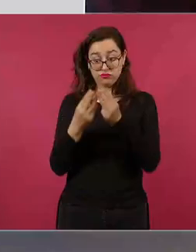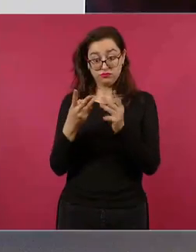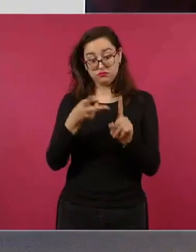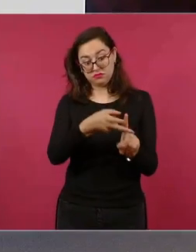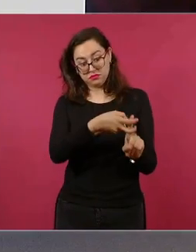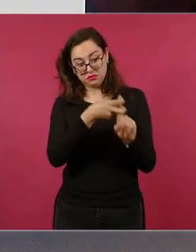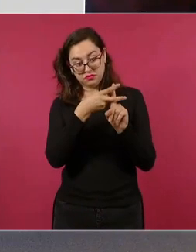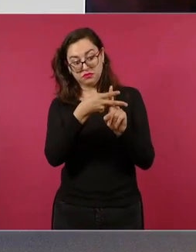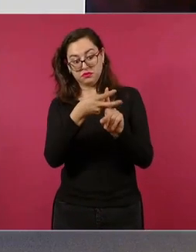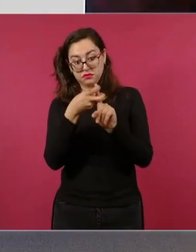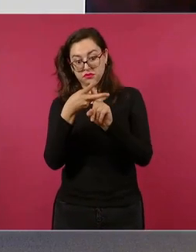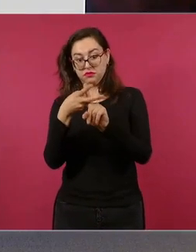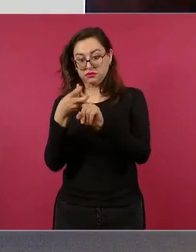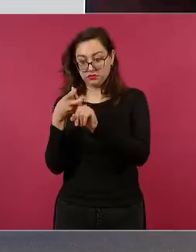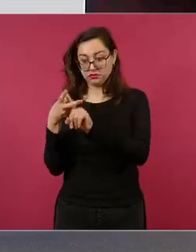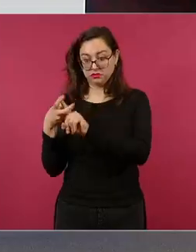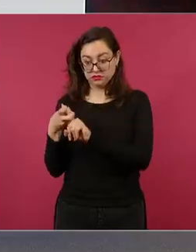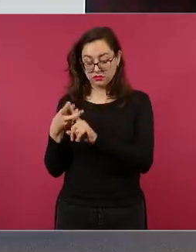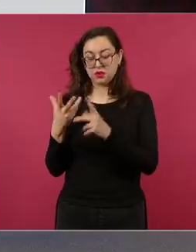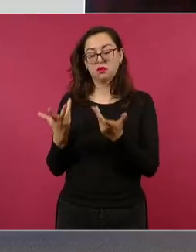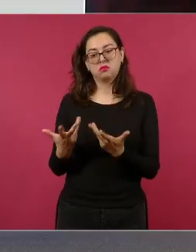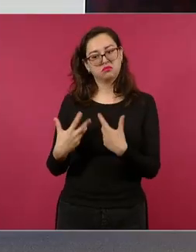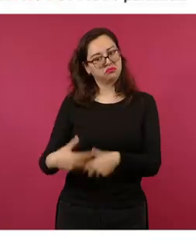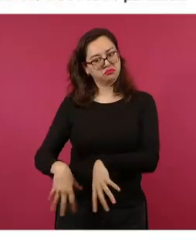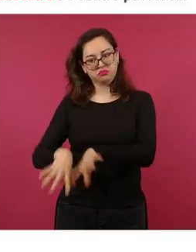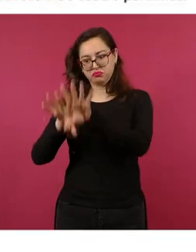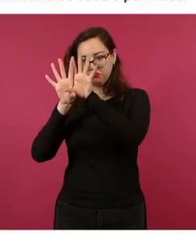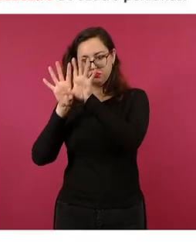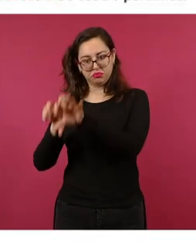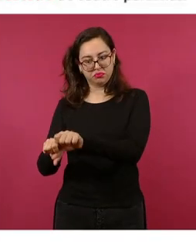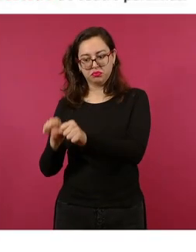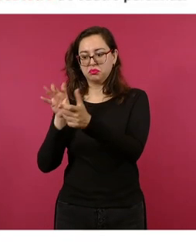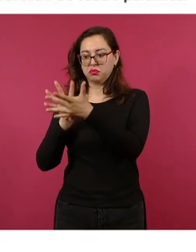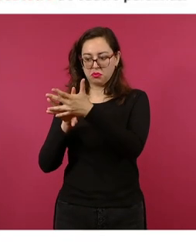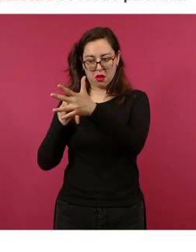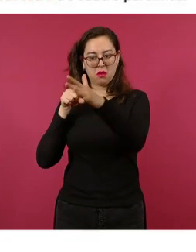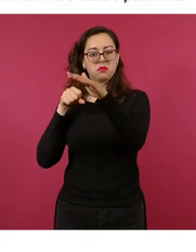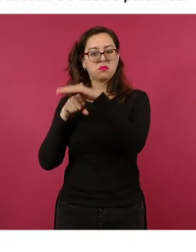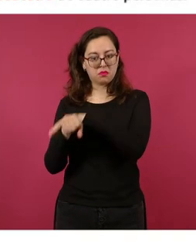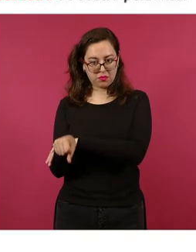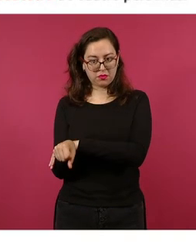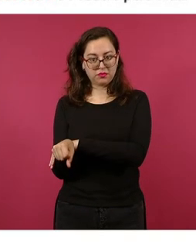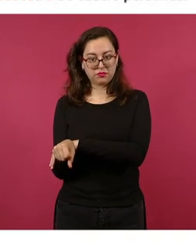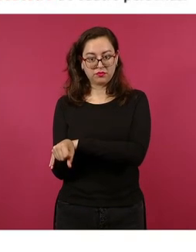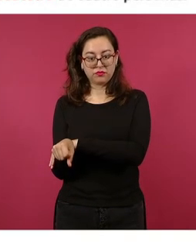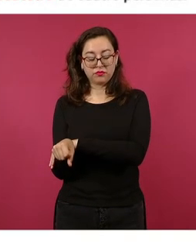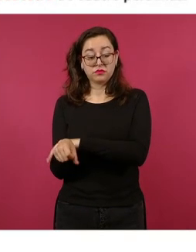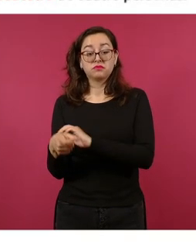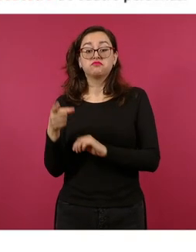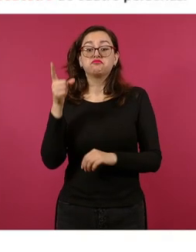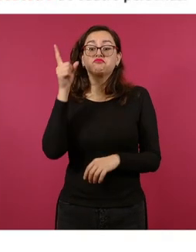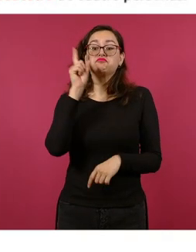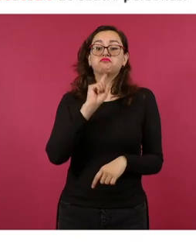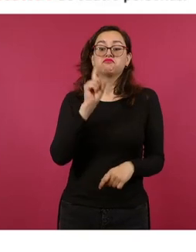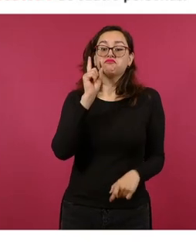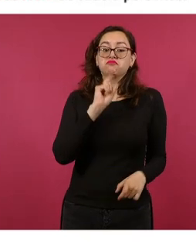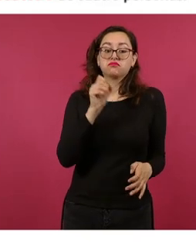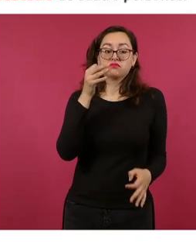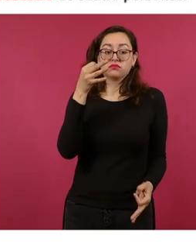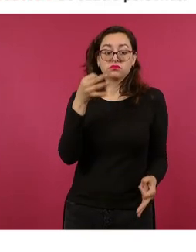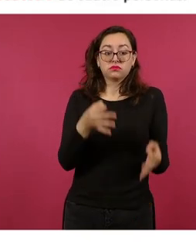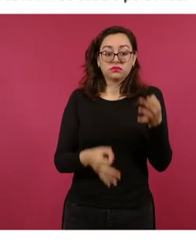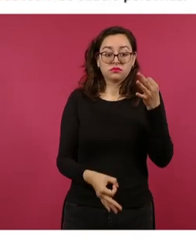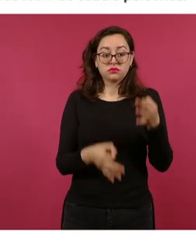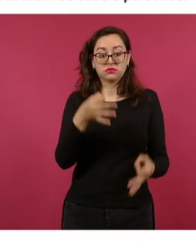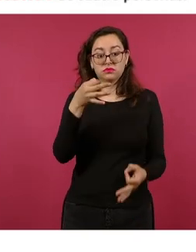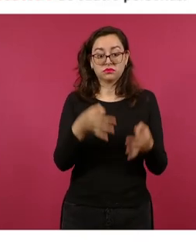ilegal de la libertad en la modalidad de secuestro de cuatro personas. Aquí la jueza primera de distrito de amparo en